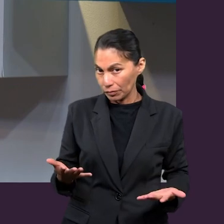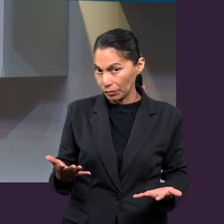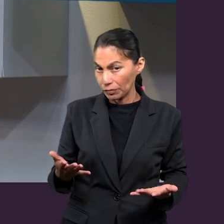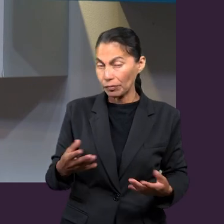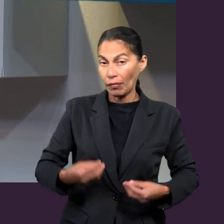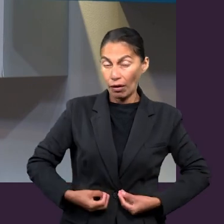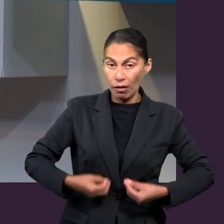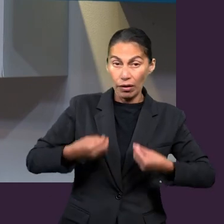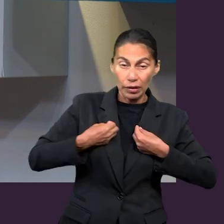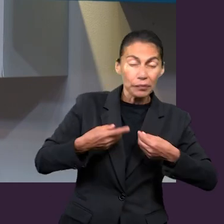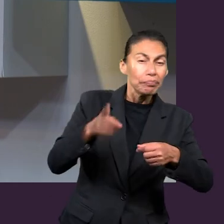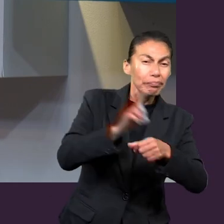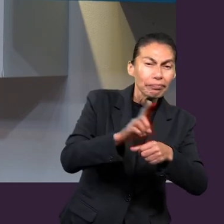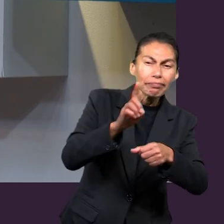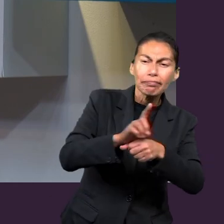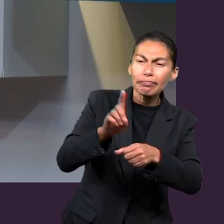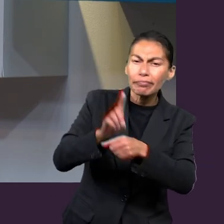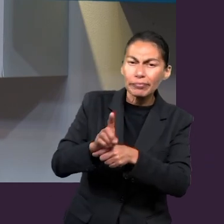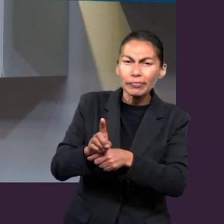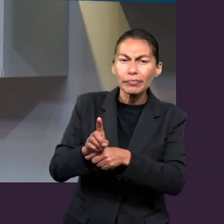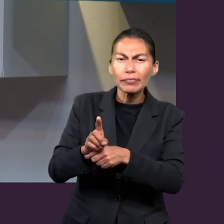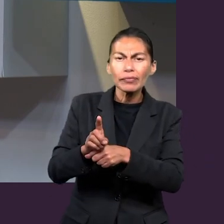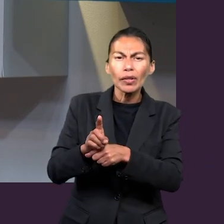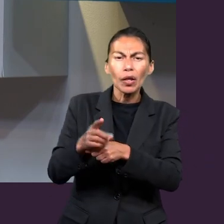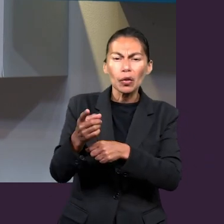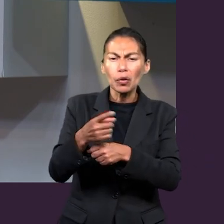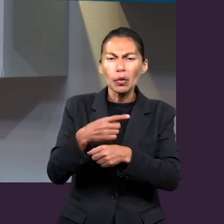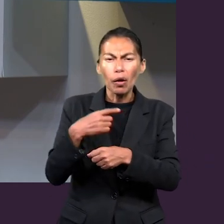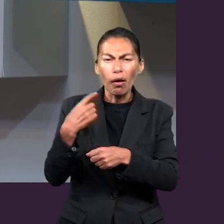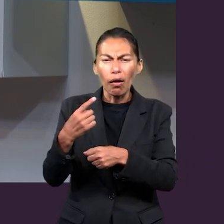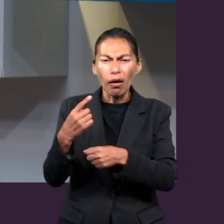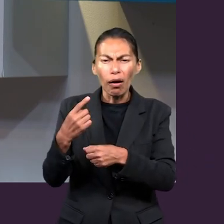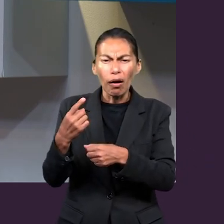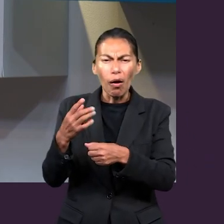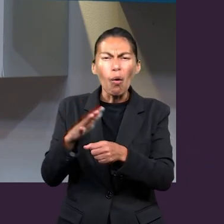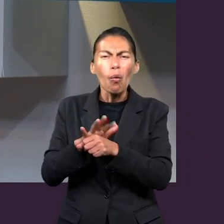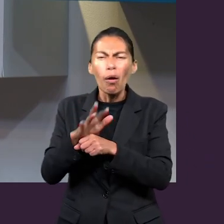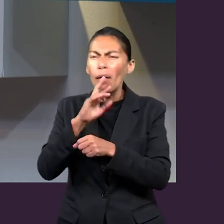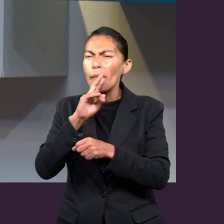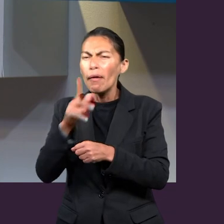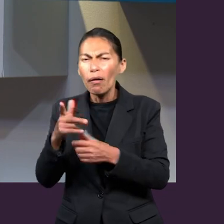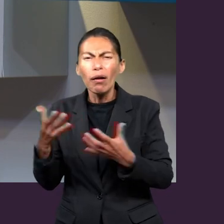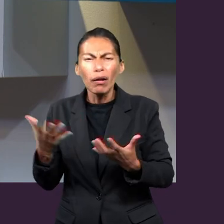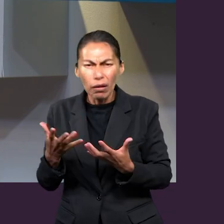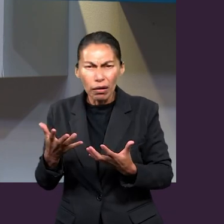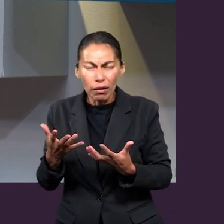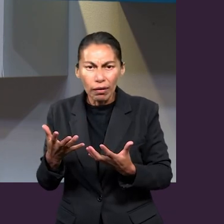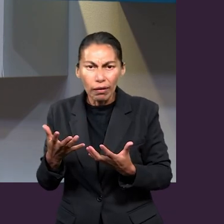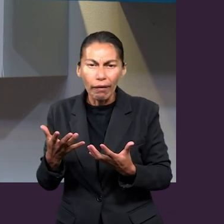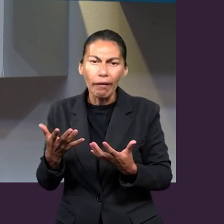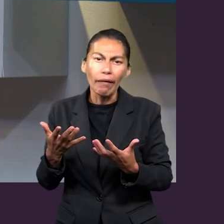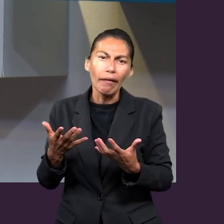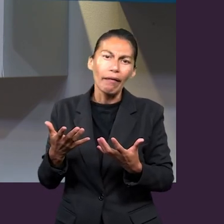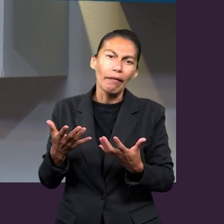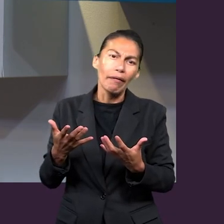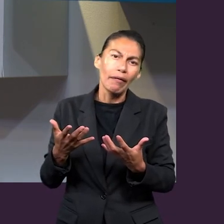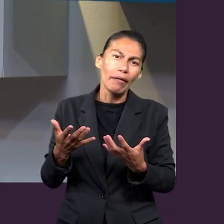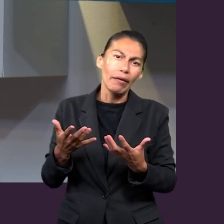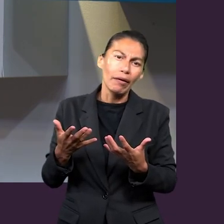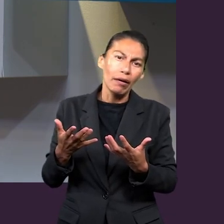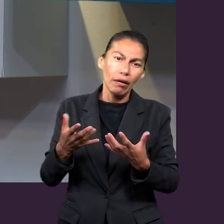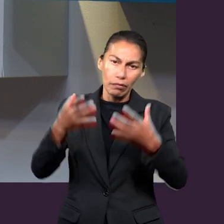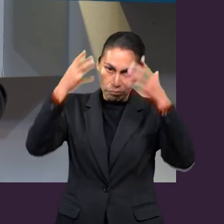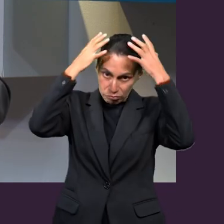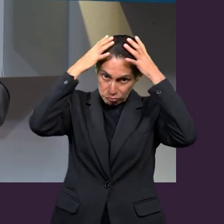Así que, en nuestra vida diaria, las mejores armas que podemos tener, dejando un poco aparte